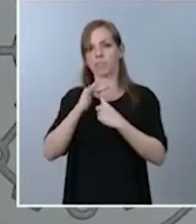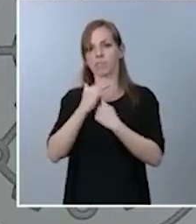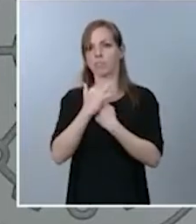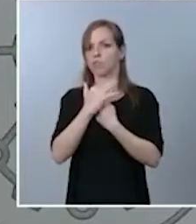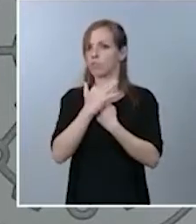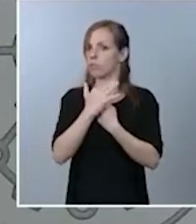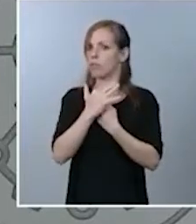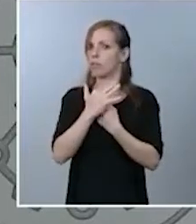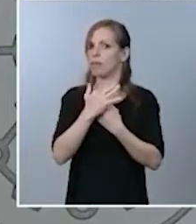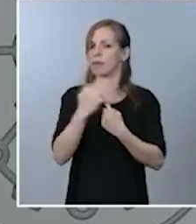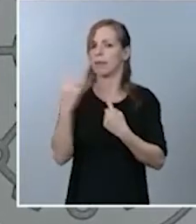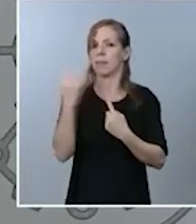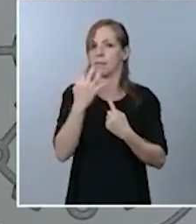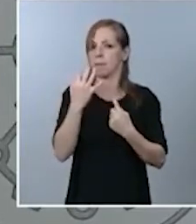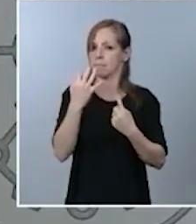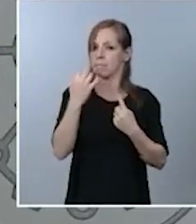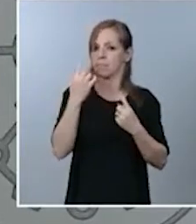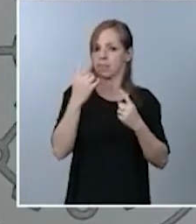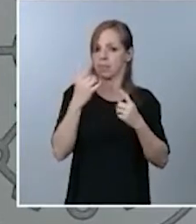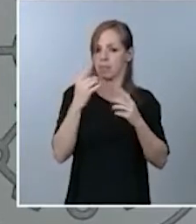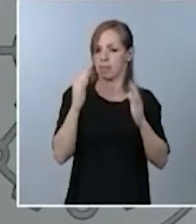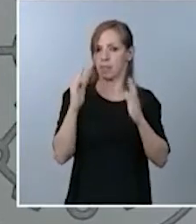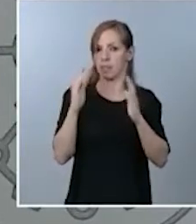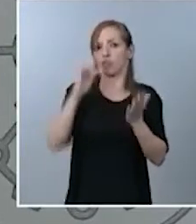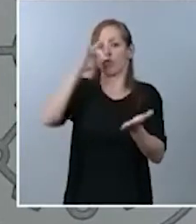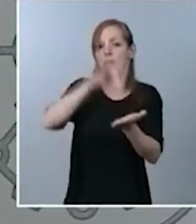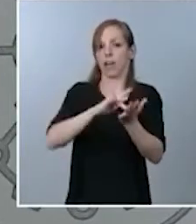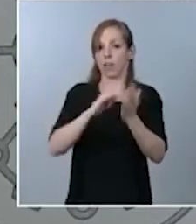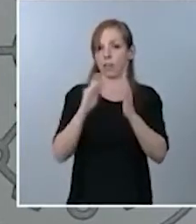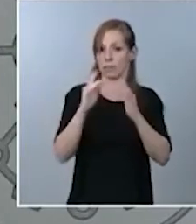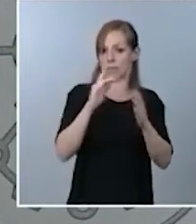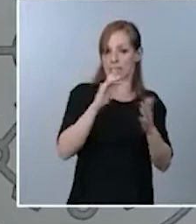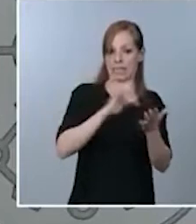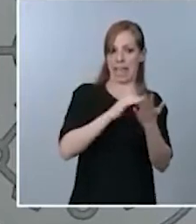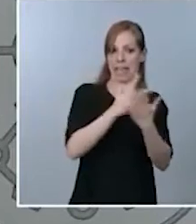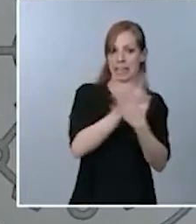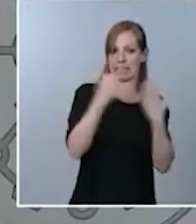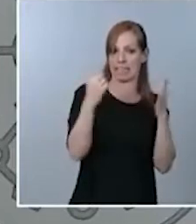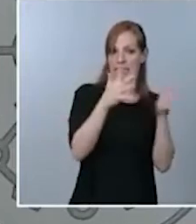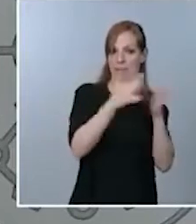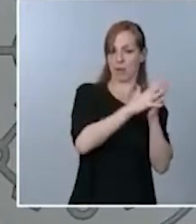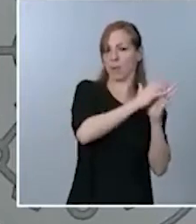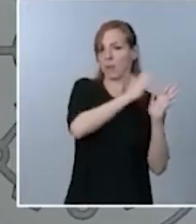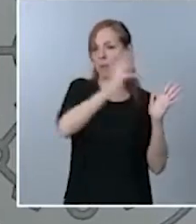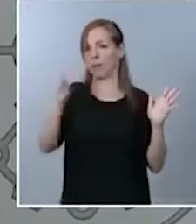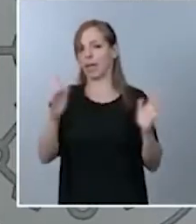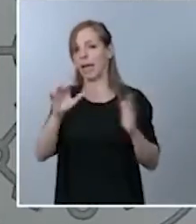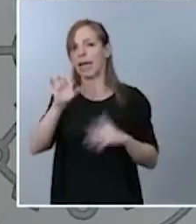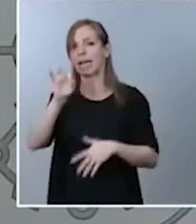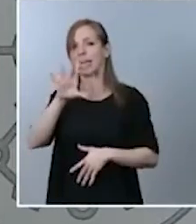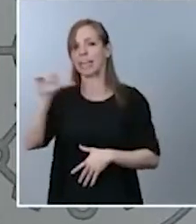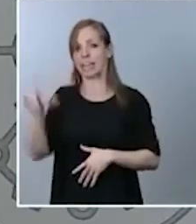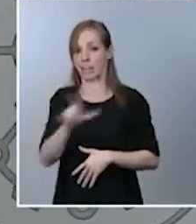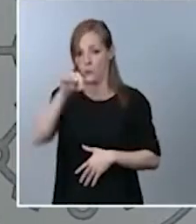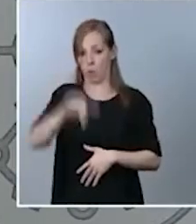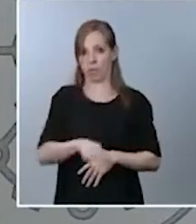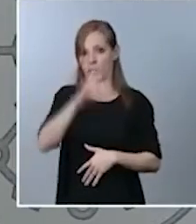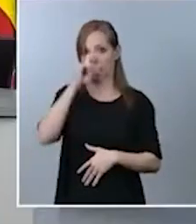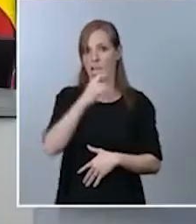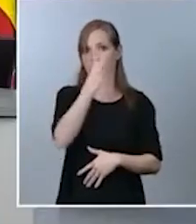desarrollado en el periodo comprendido entre el 16 de marzo y el 15 de julio de este año 2020.